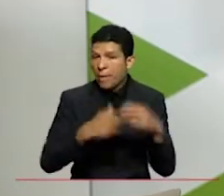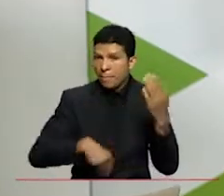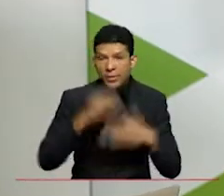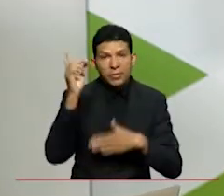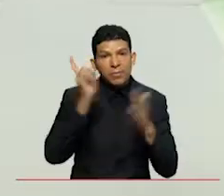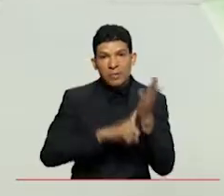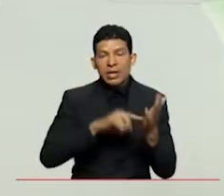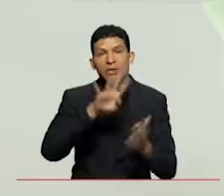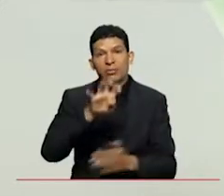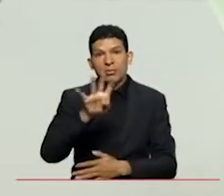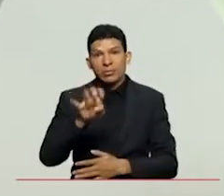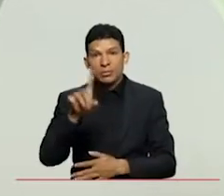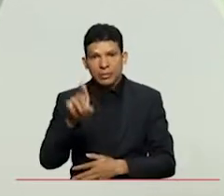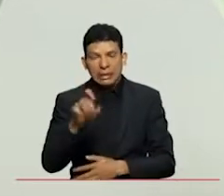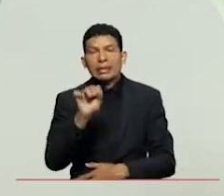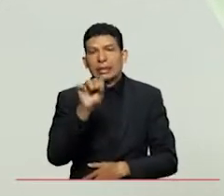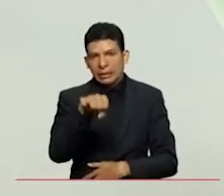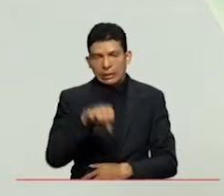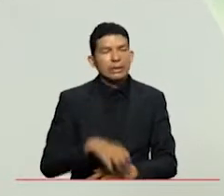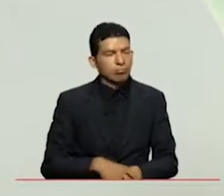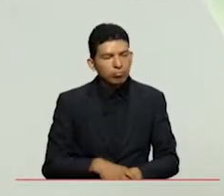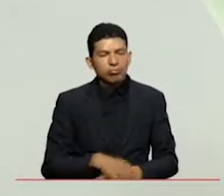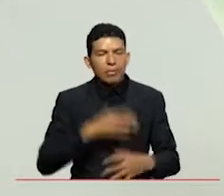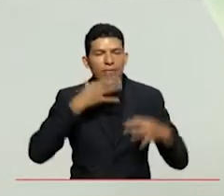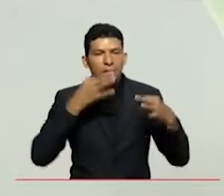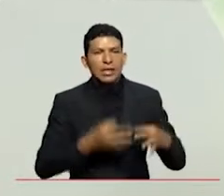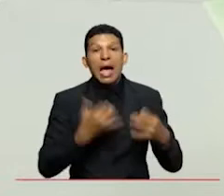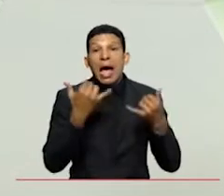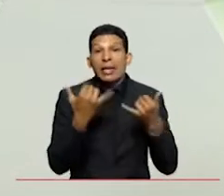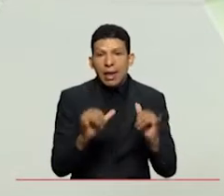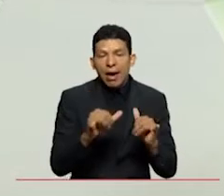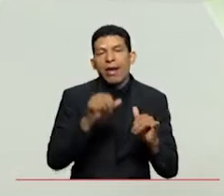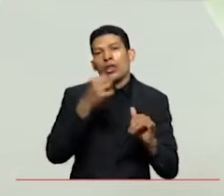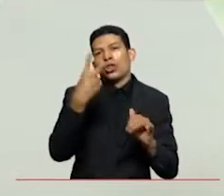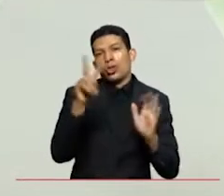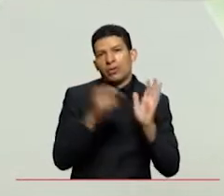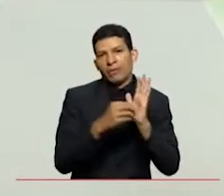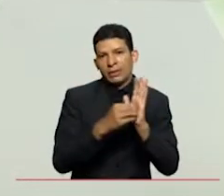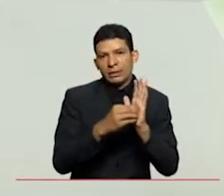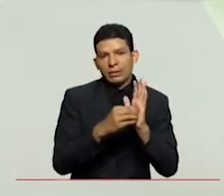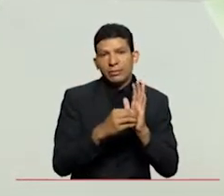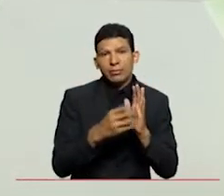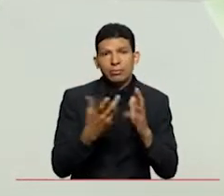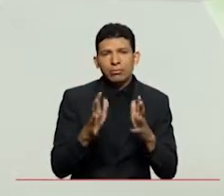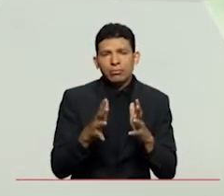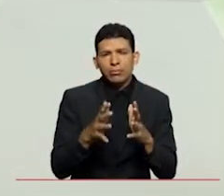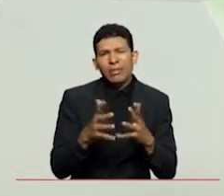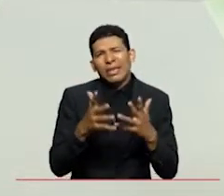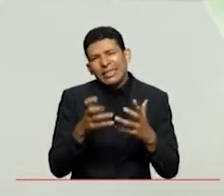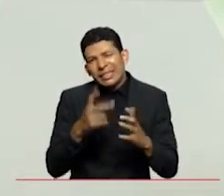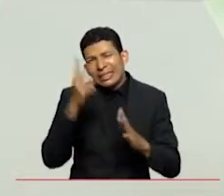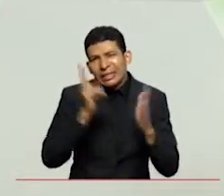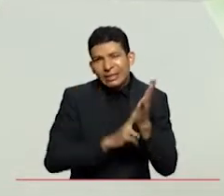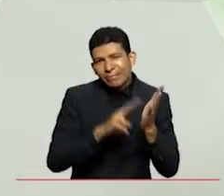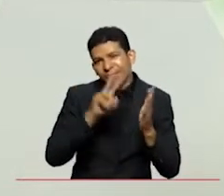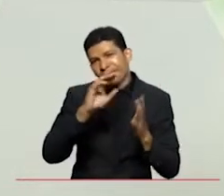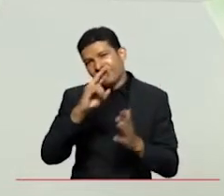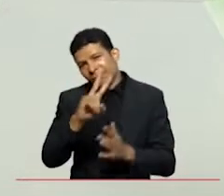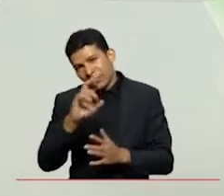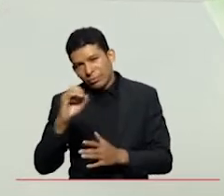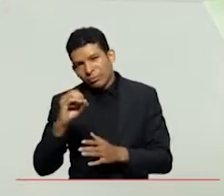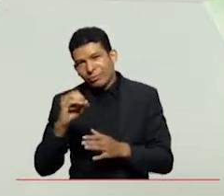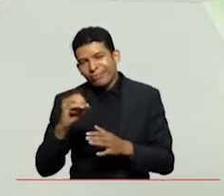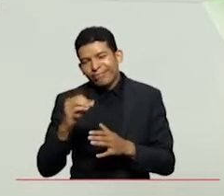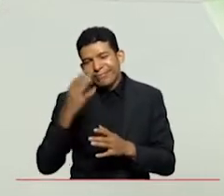desde mil novecientos noventa y seis ya exactamente está la versión número 12 era estaba prevista para el 2020 pero con la